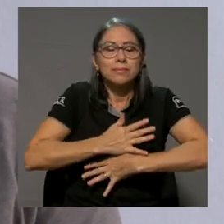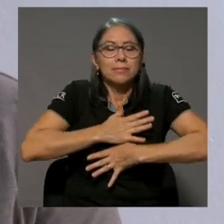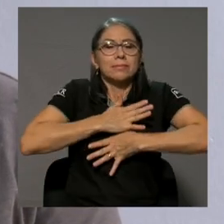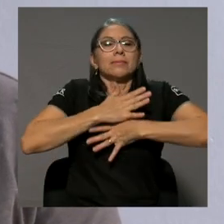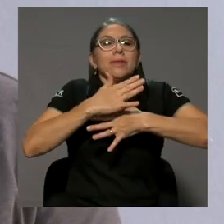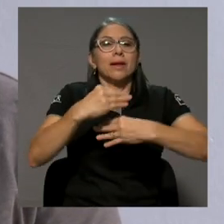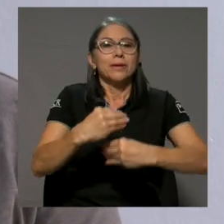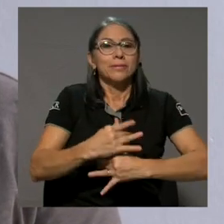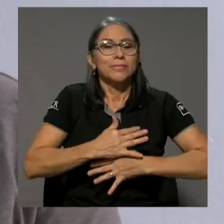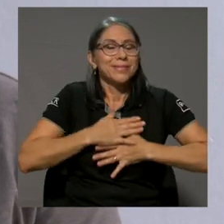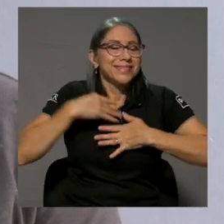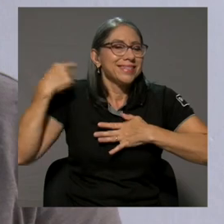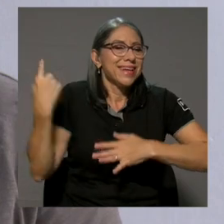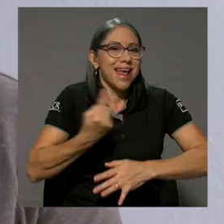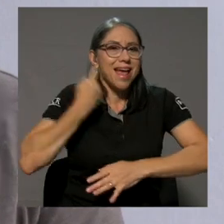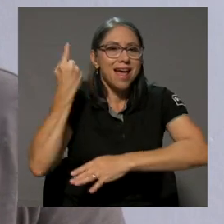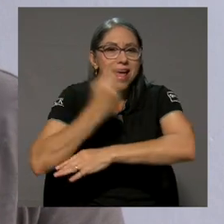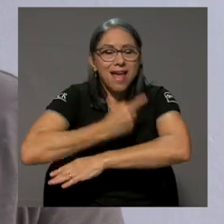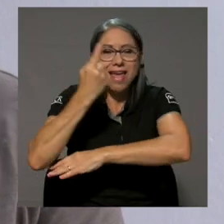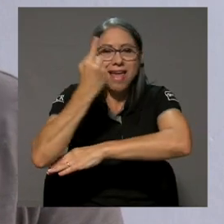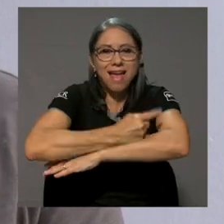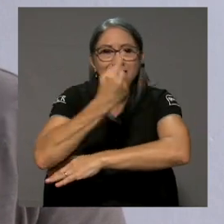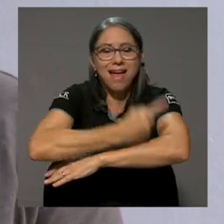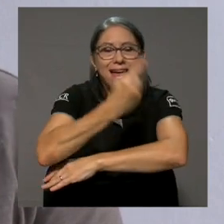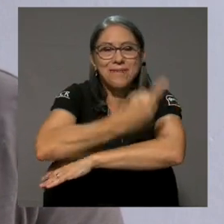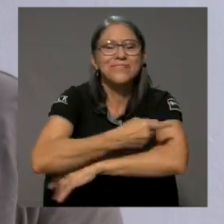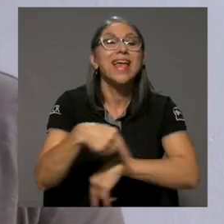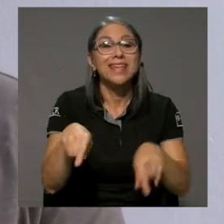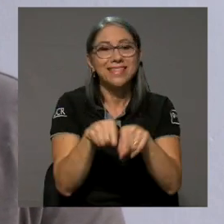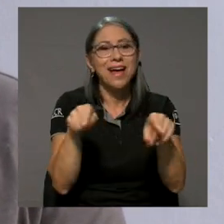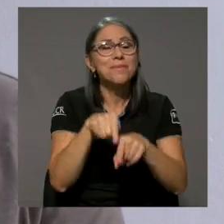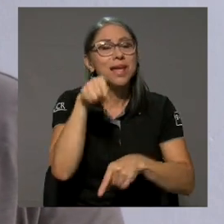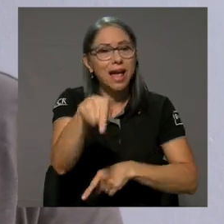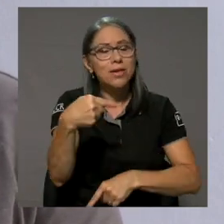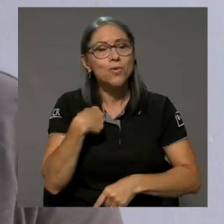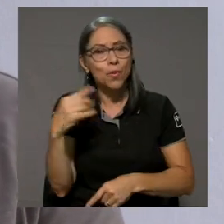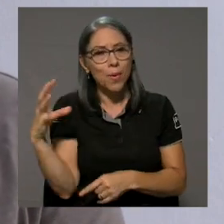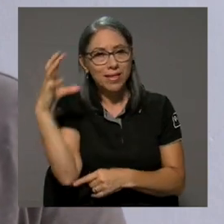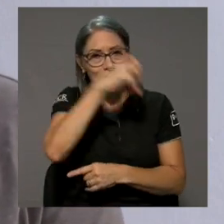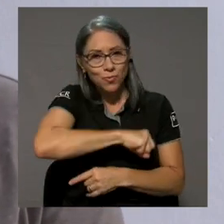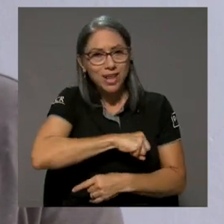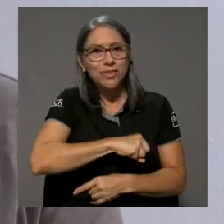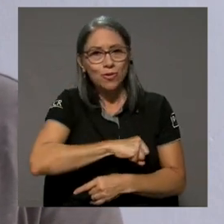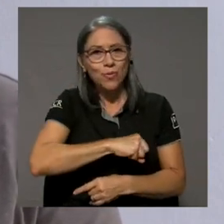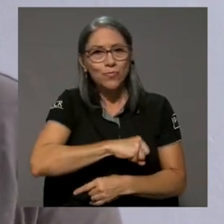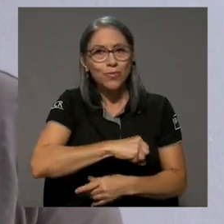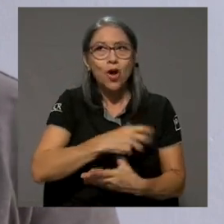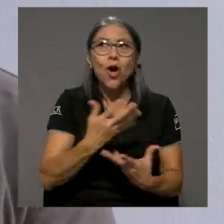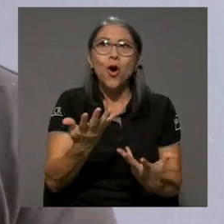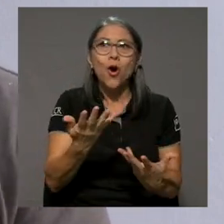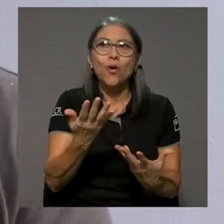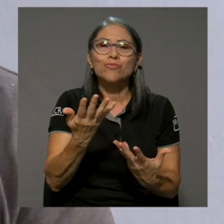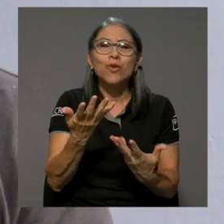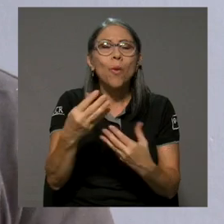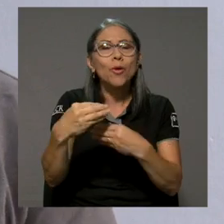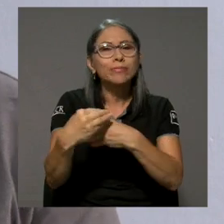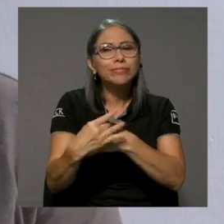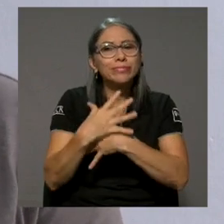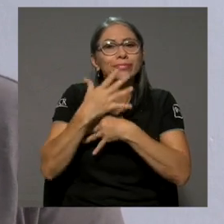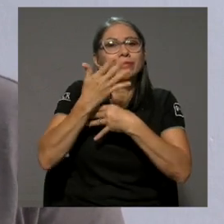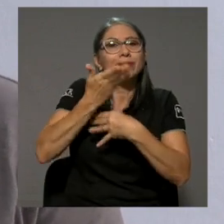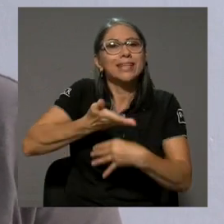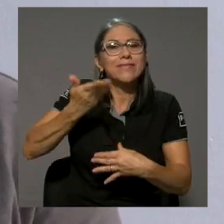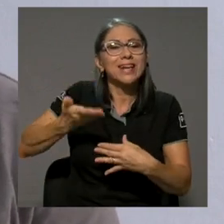constantemente, diariamente. Y por ahí también uno va descubriendo referencias